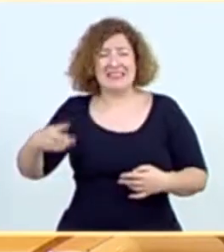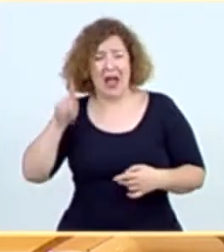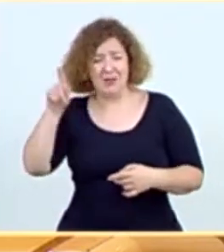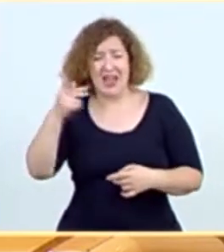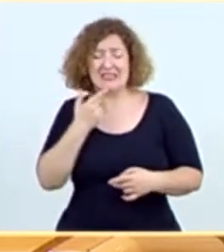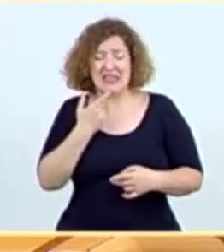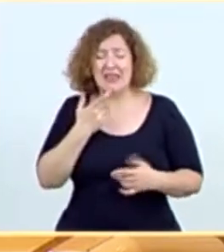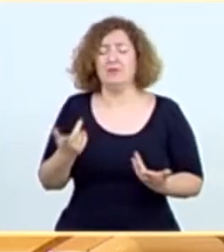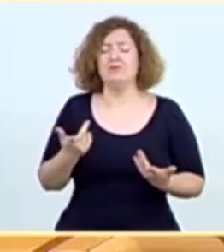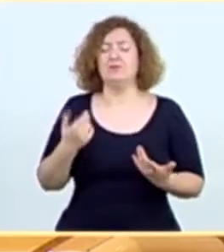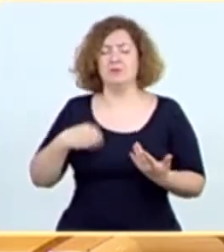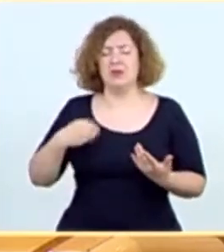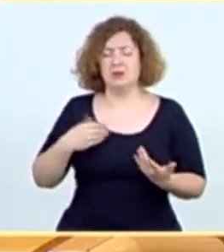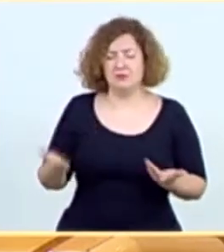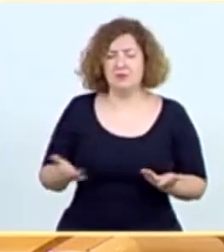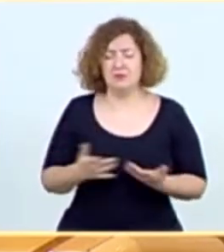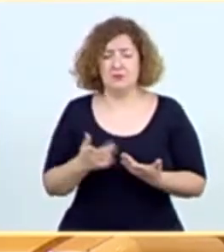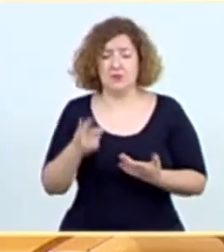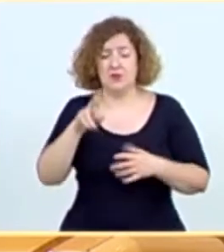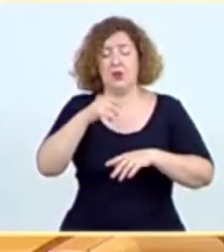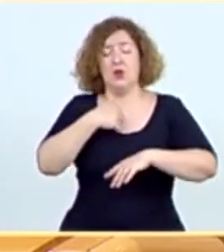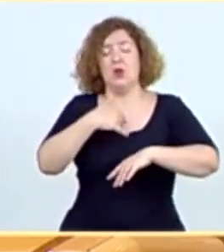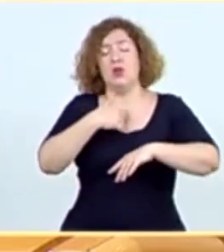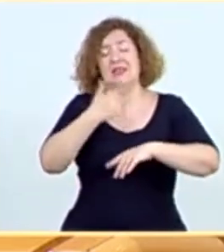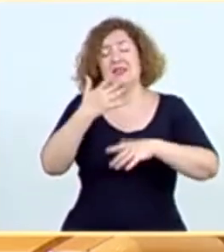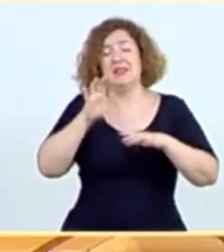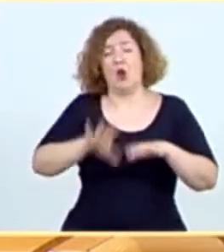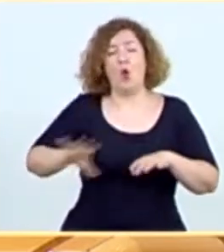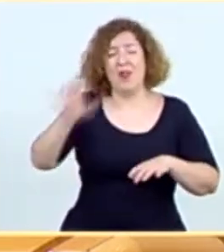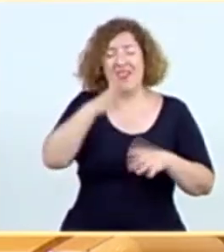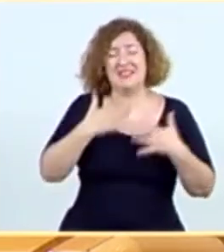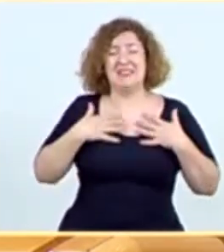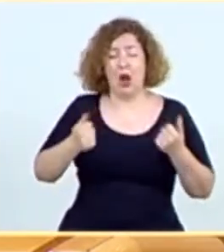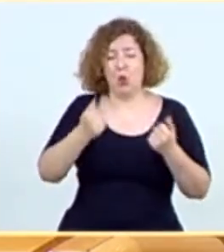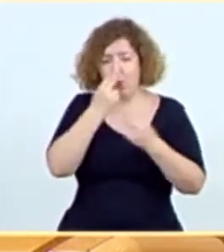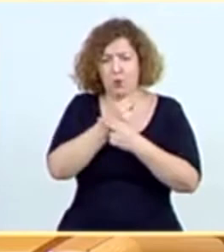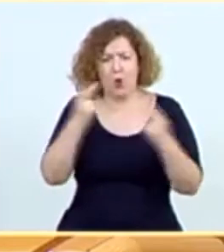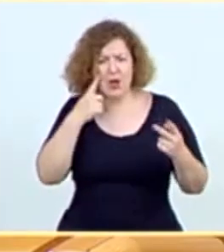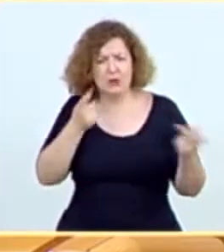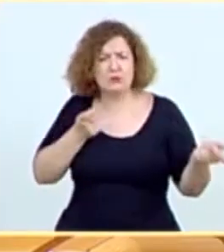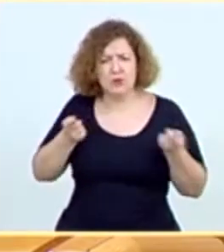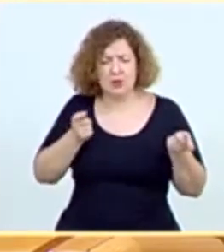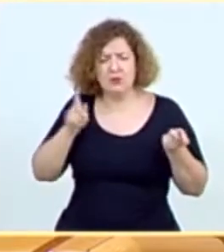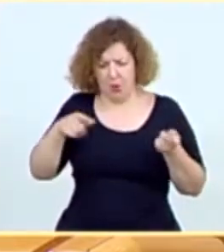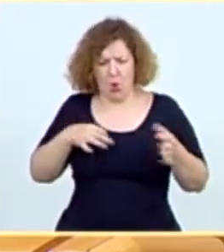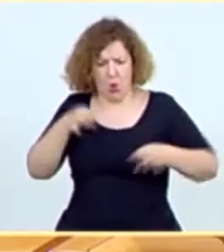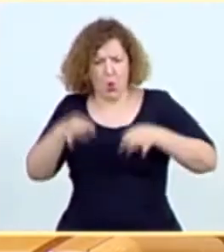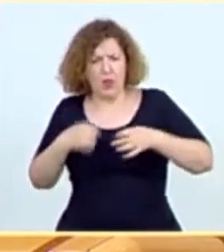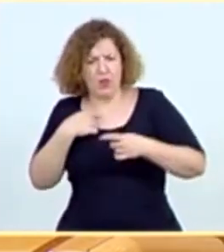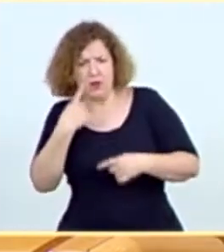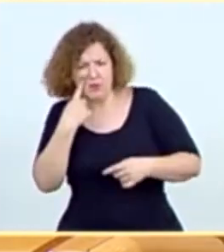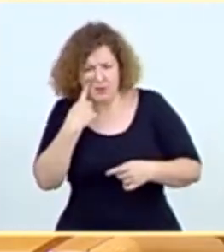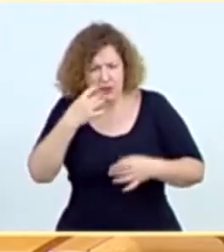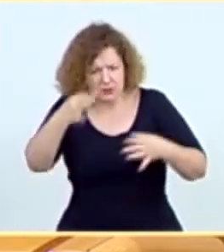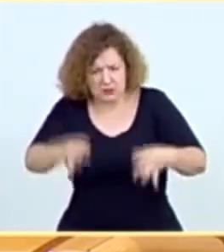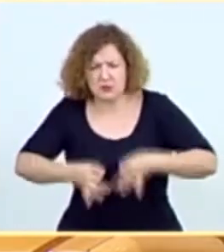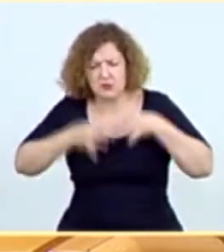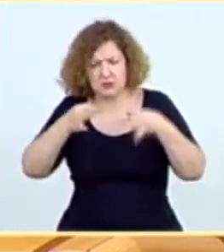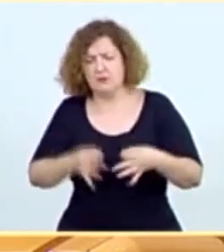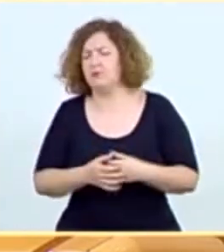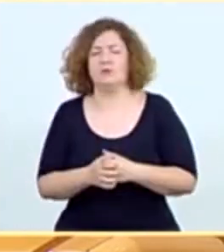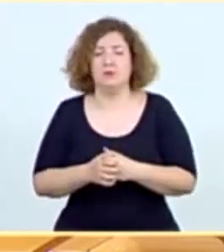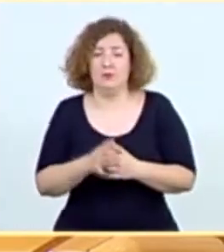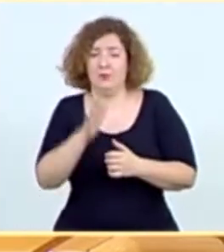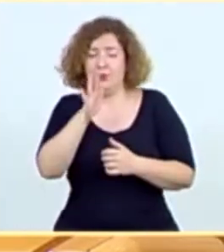legislación en materia de salud pública de las comunidades autónomas creo que es una herramienta suficiente. Bajo control judicial, naturalmente, siempre que se restringe